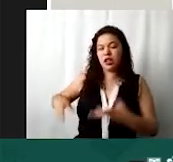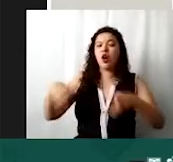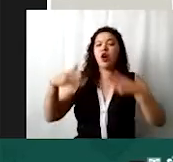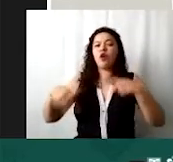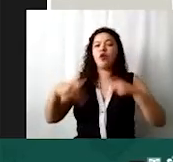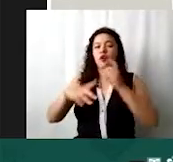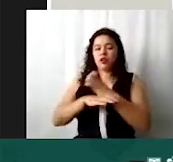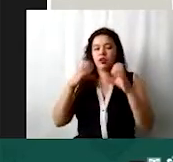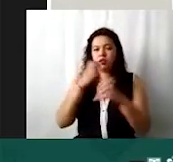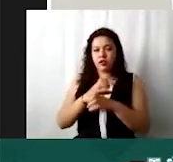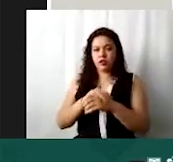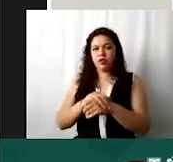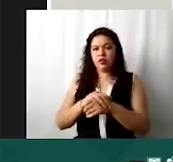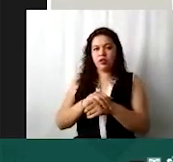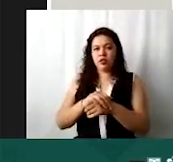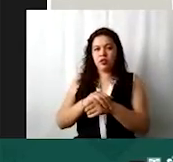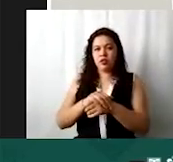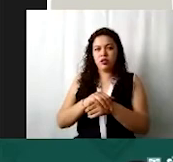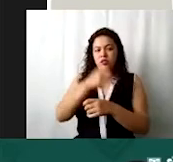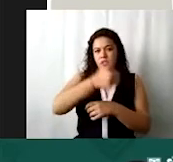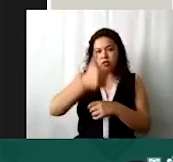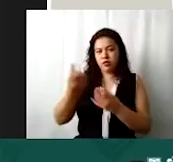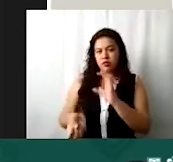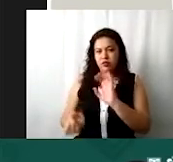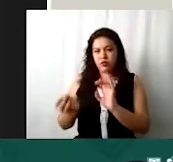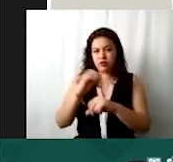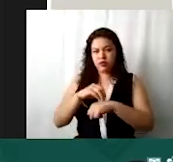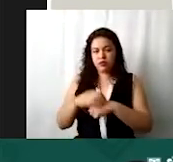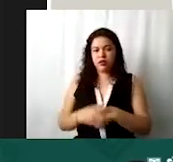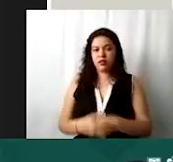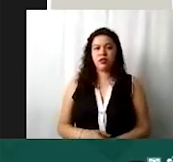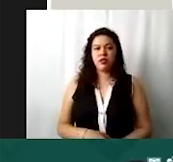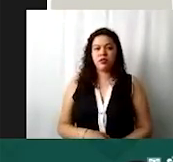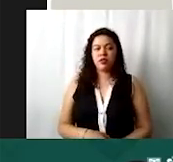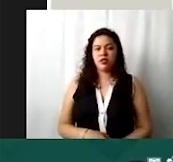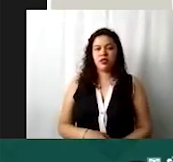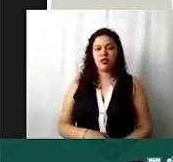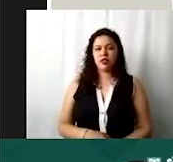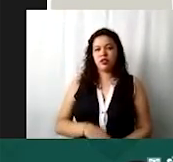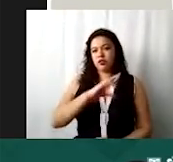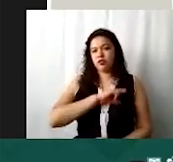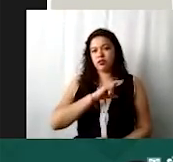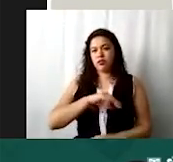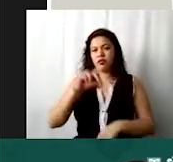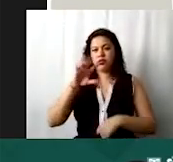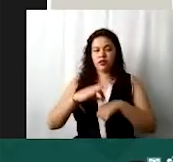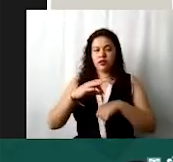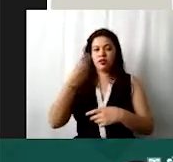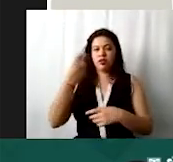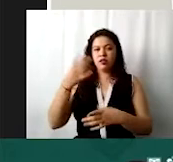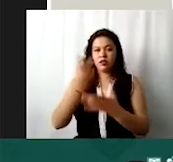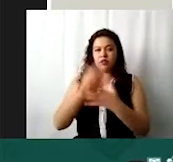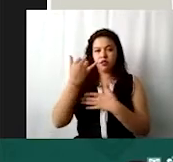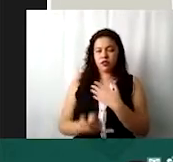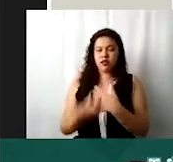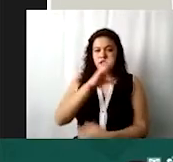vamos a dar de alta uno de cada uno como ejemplo. Inmuebles arrendados. Damos seleccionar. En nombre del proyecto le ponen